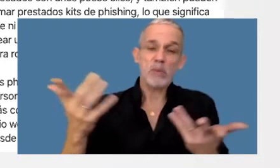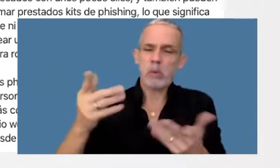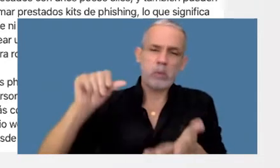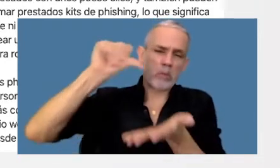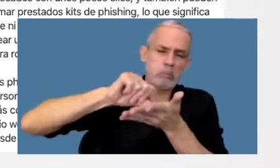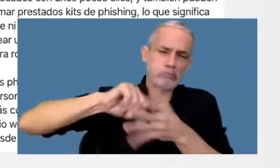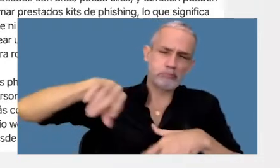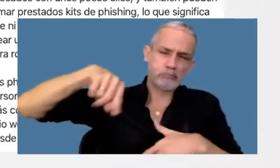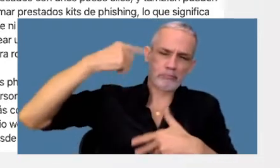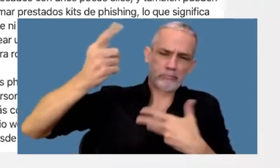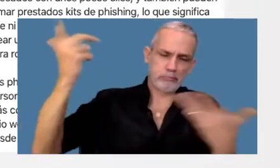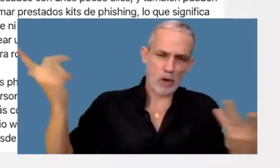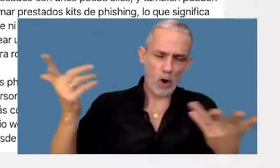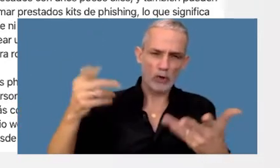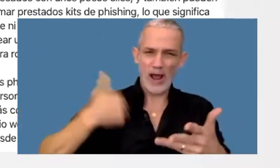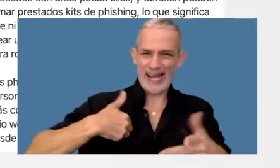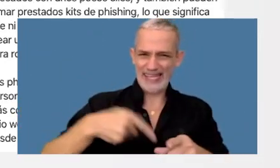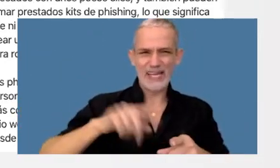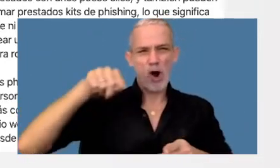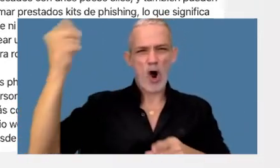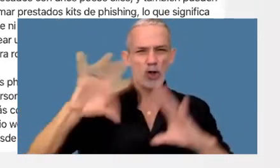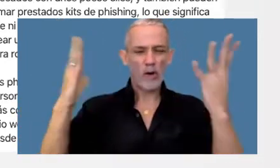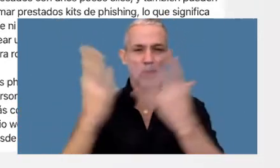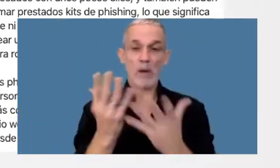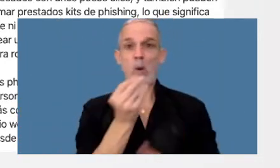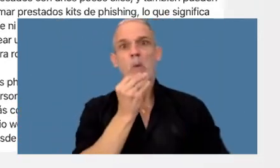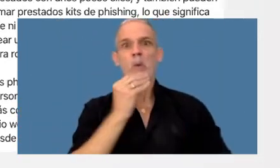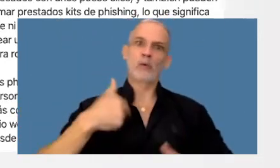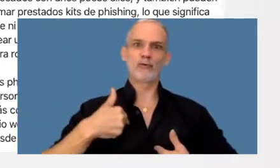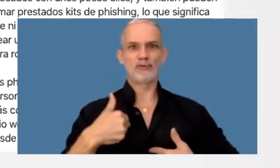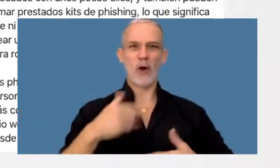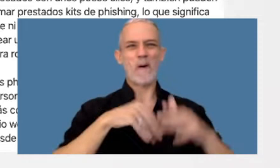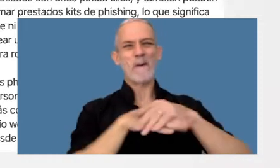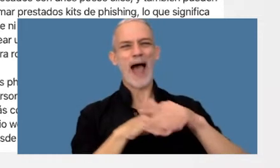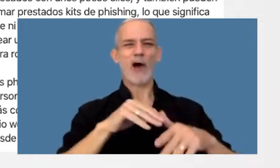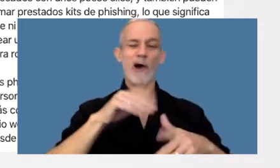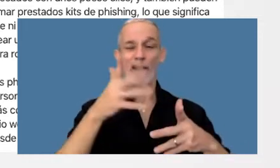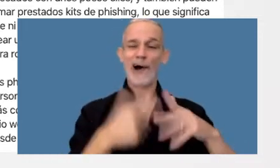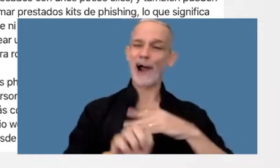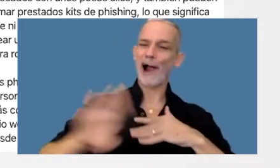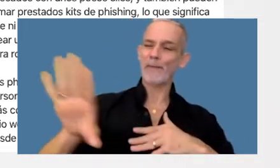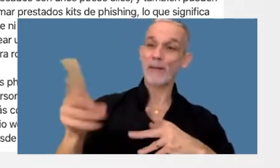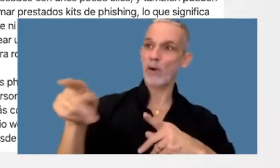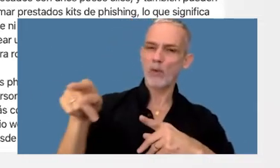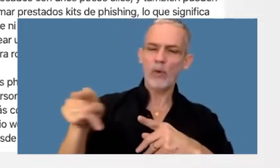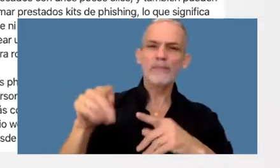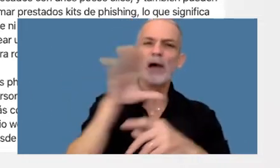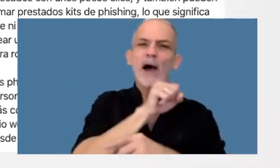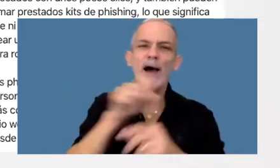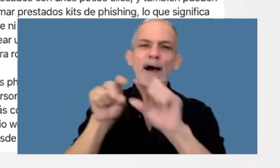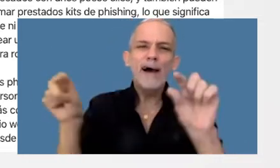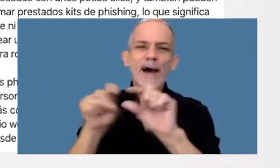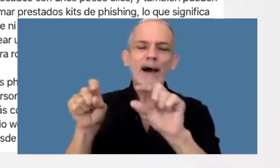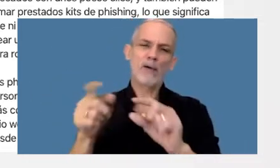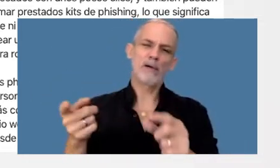locación fuera de Argentina haciéndose pasar por mí para que les entreguen su user ID